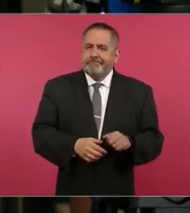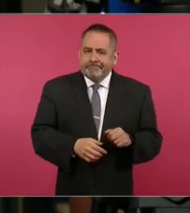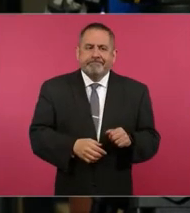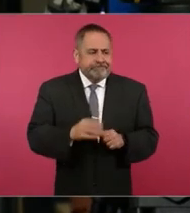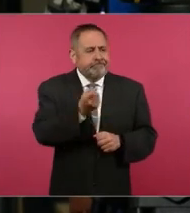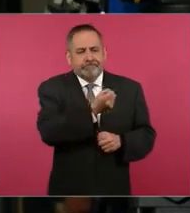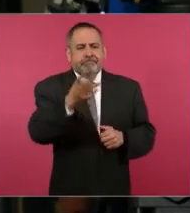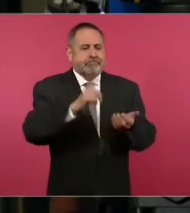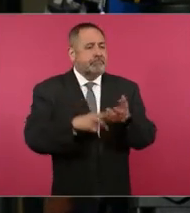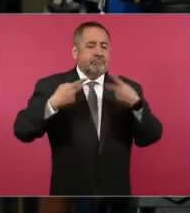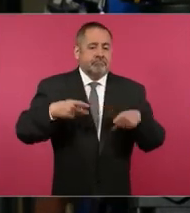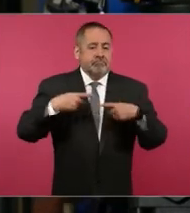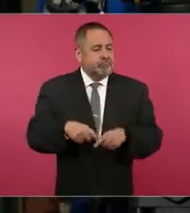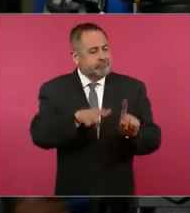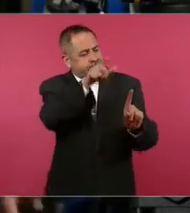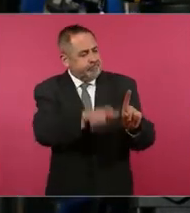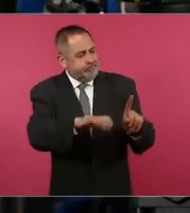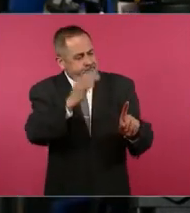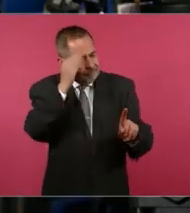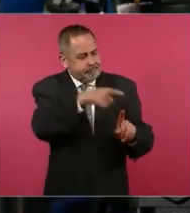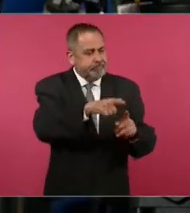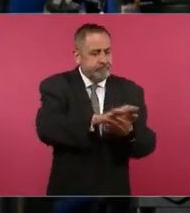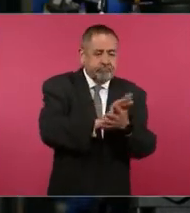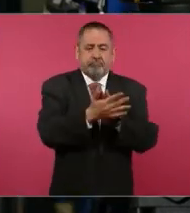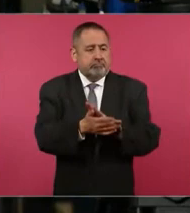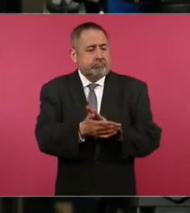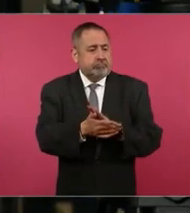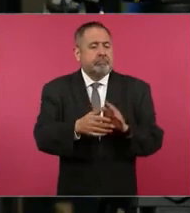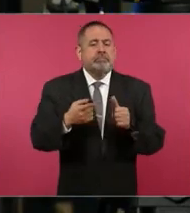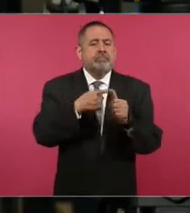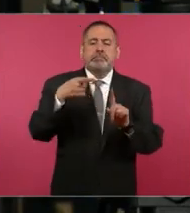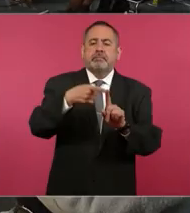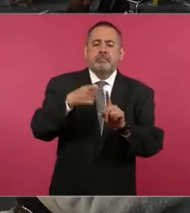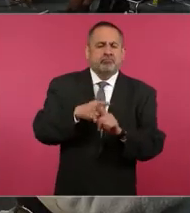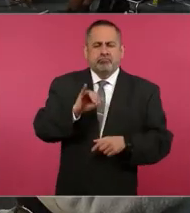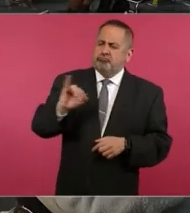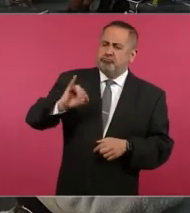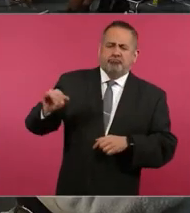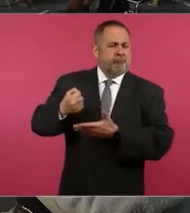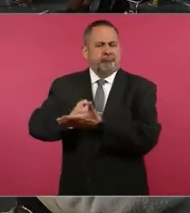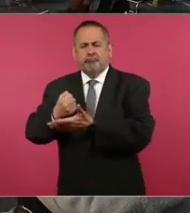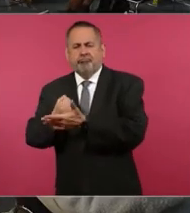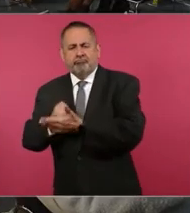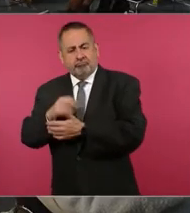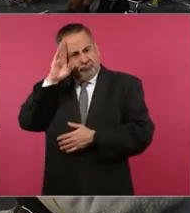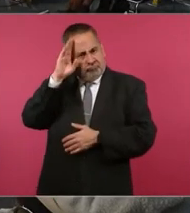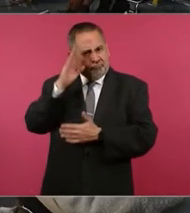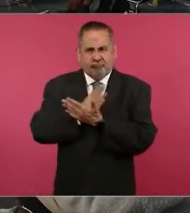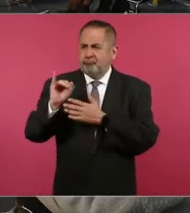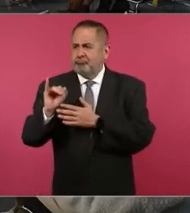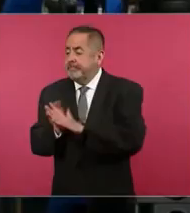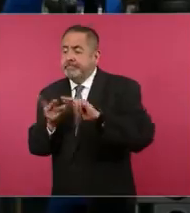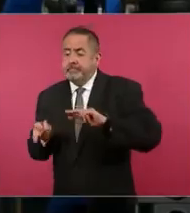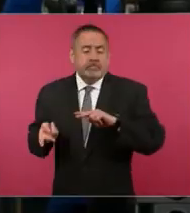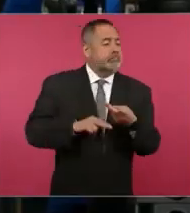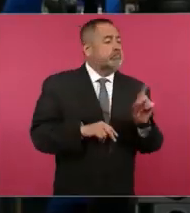Hay personas a las que se les identifica como conversos, que primero militan en la izquierda o en la ultraizquierda y acaban luego en la